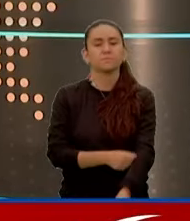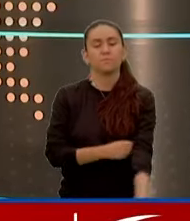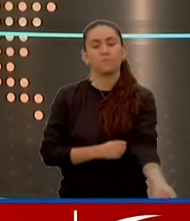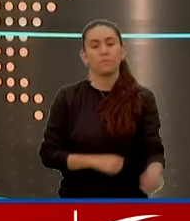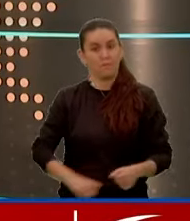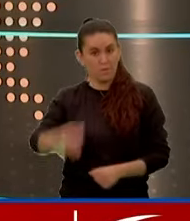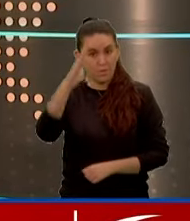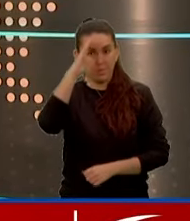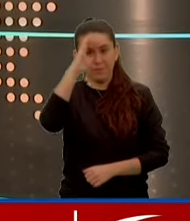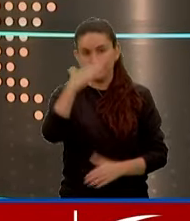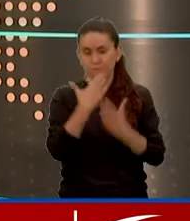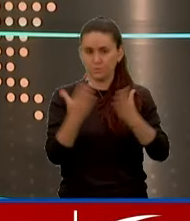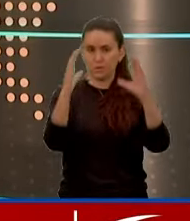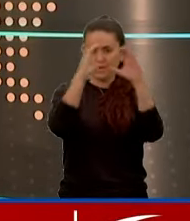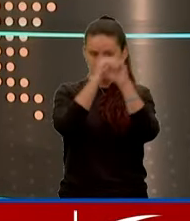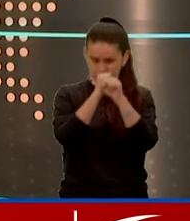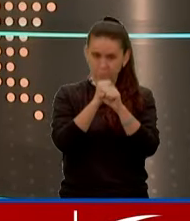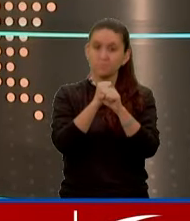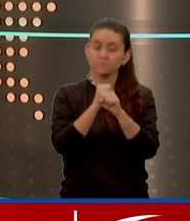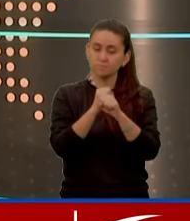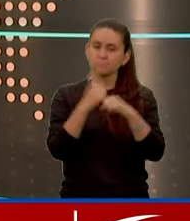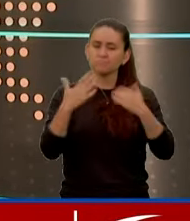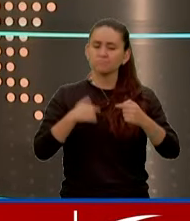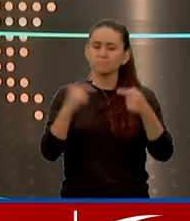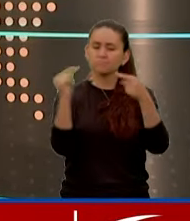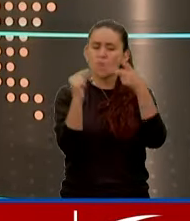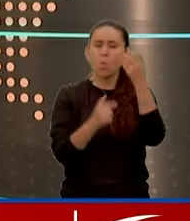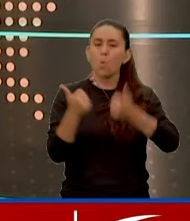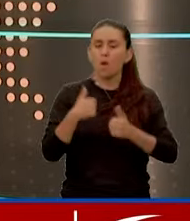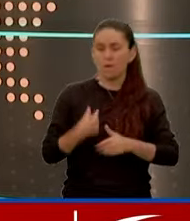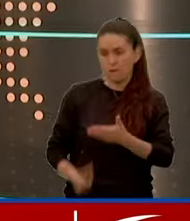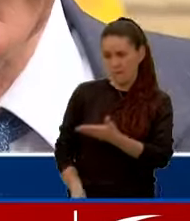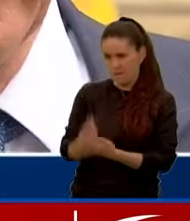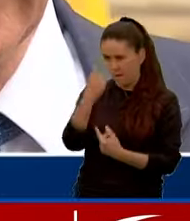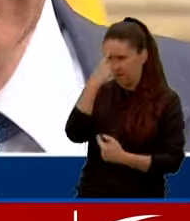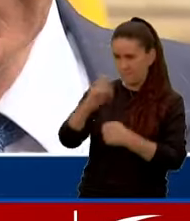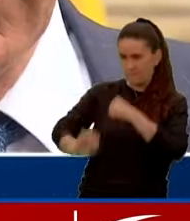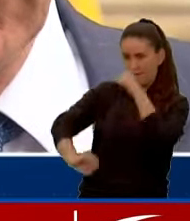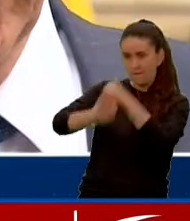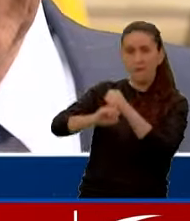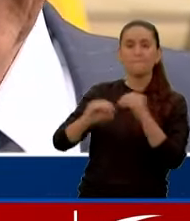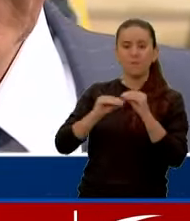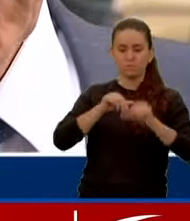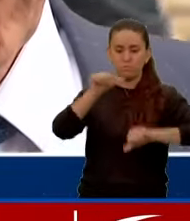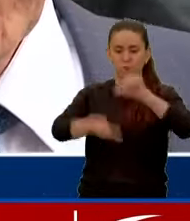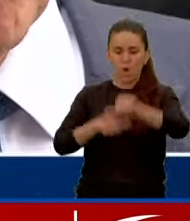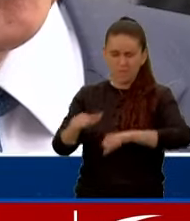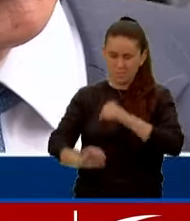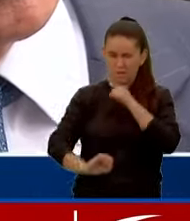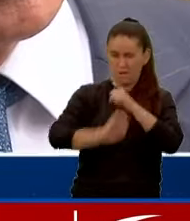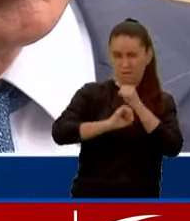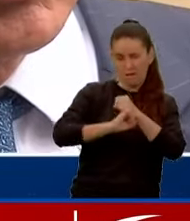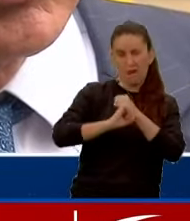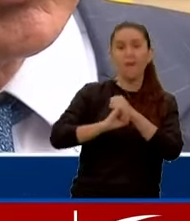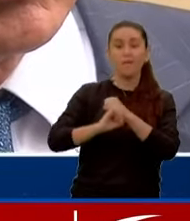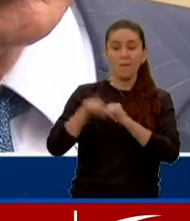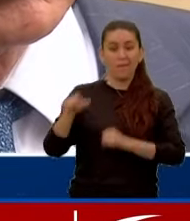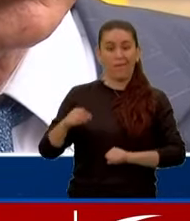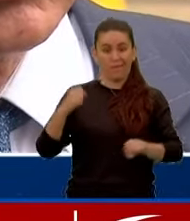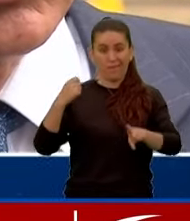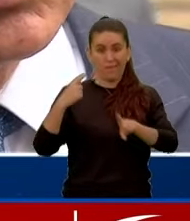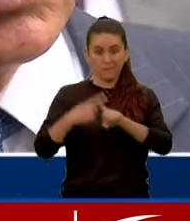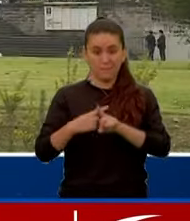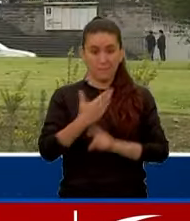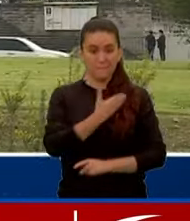Hola, muy buenas noches. Estamos hablando de los delitos de soborno y fraude procesal, de los cuales, según la Fiscalía, el expresidente